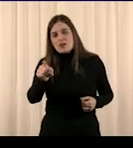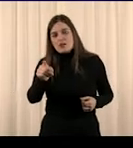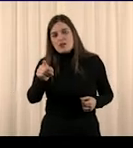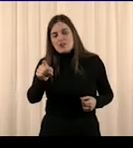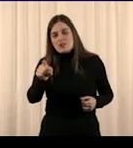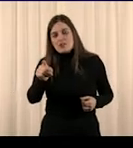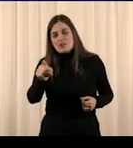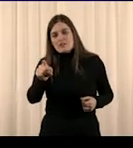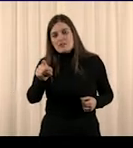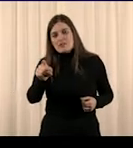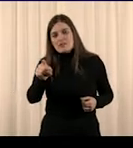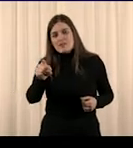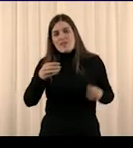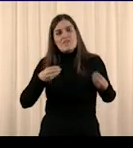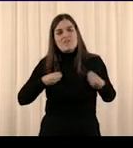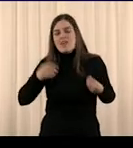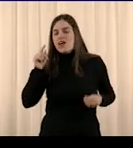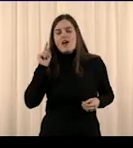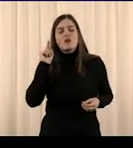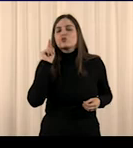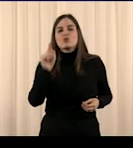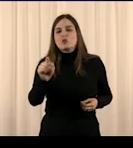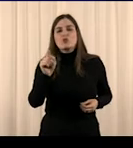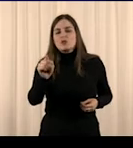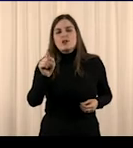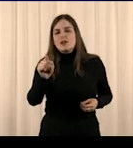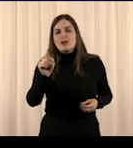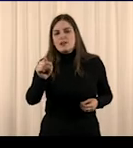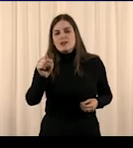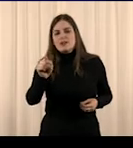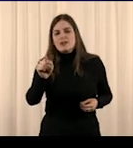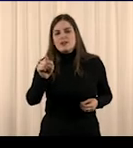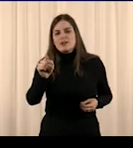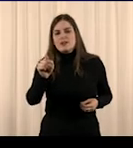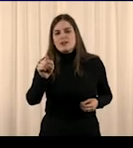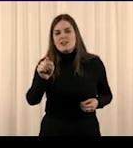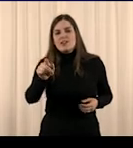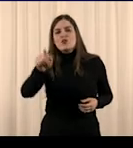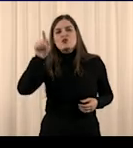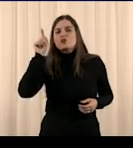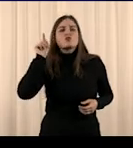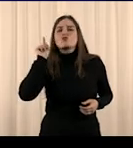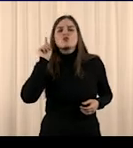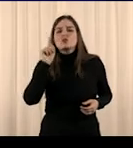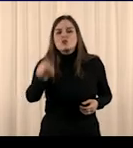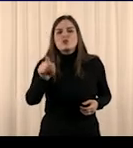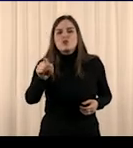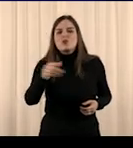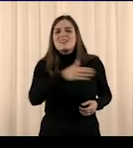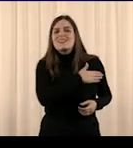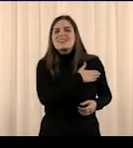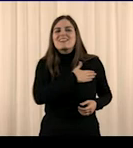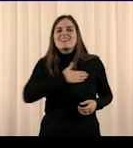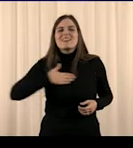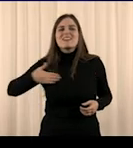quieres?